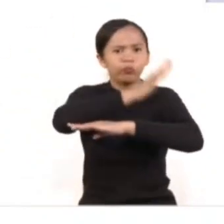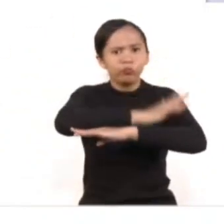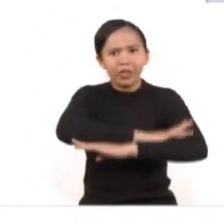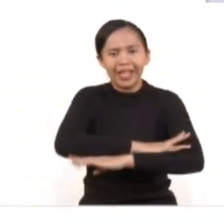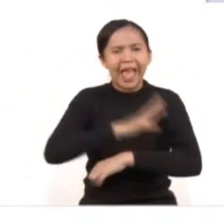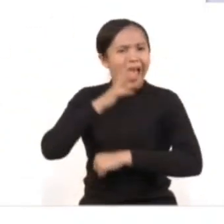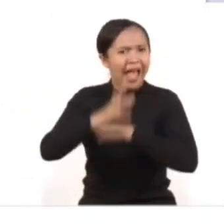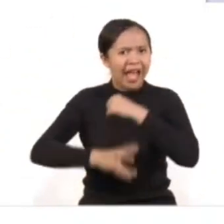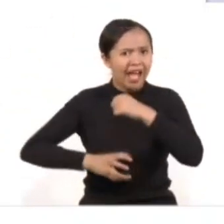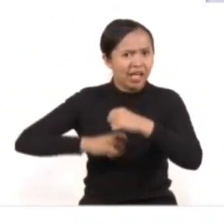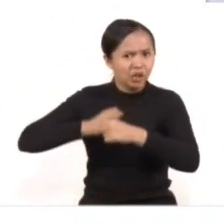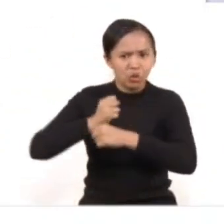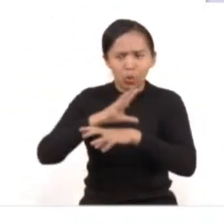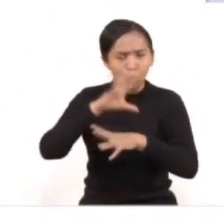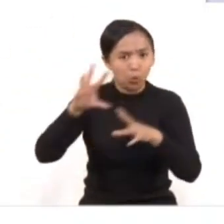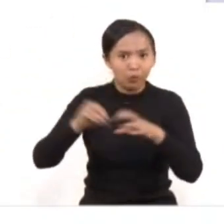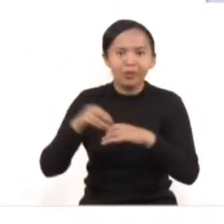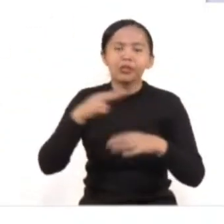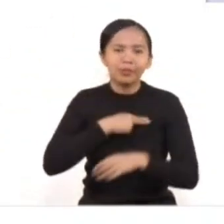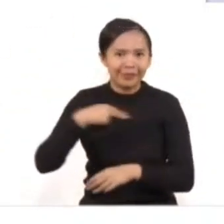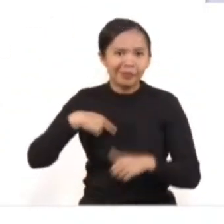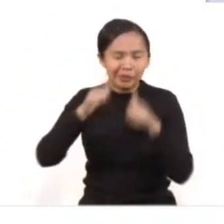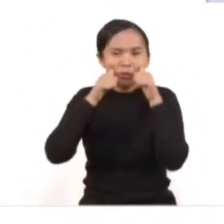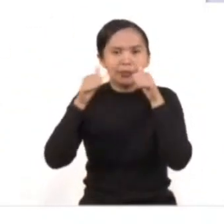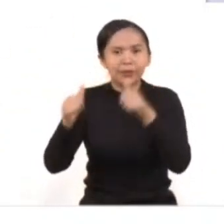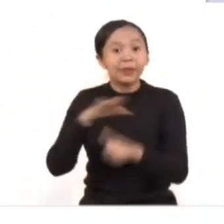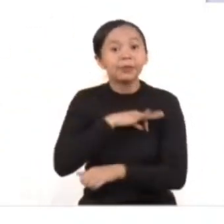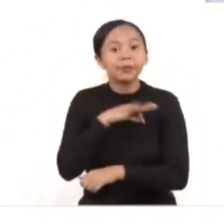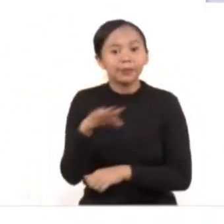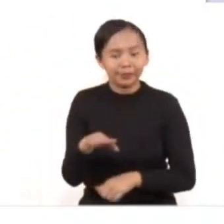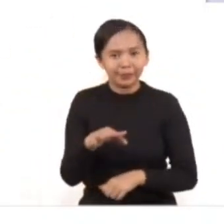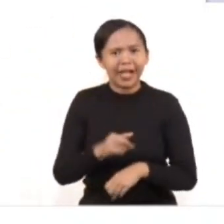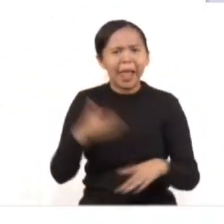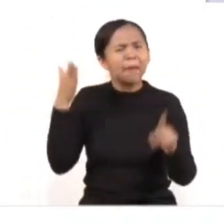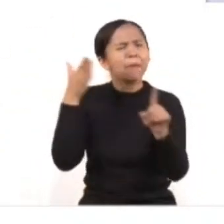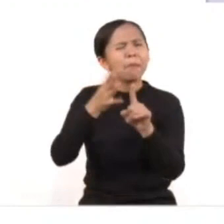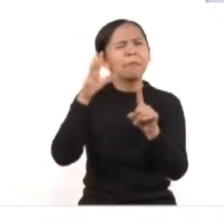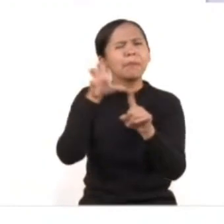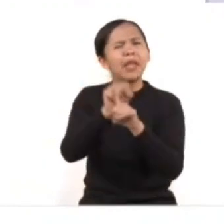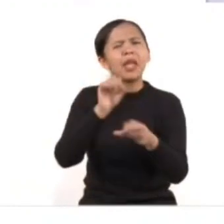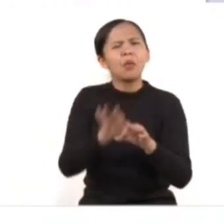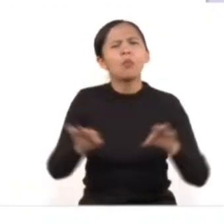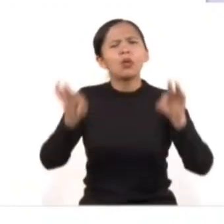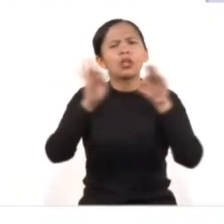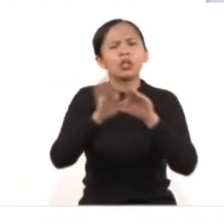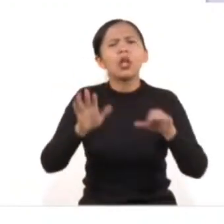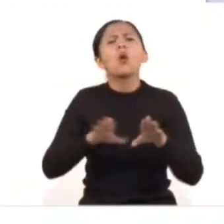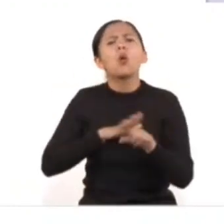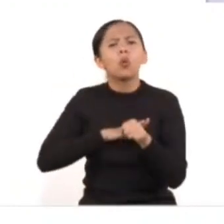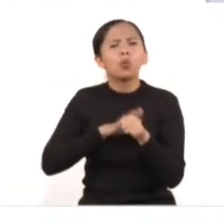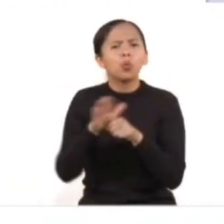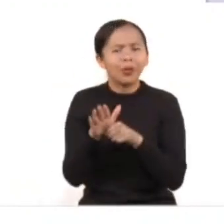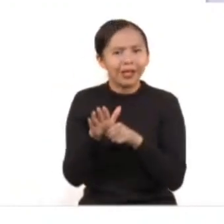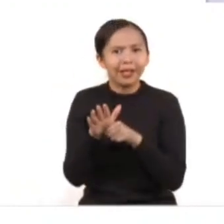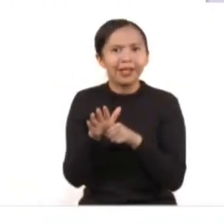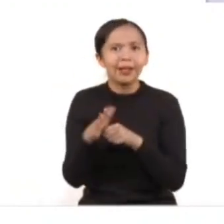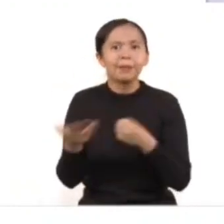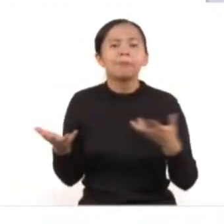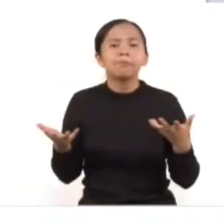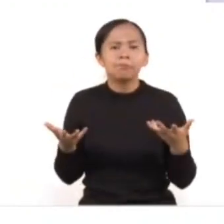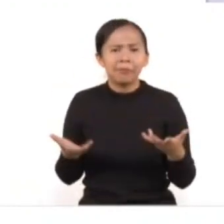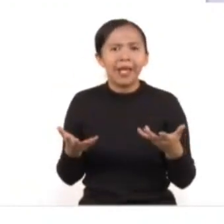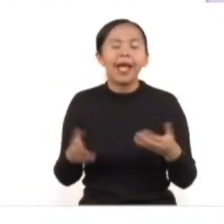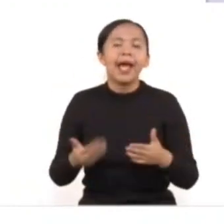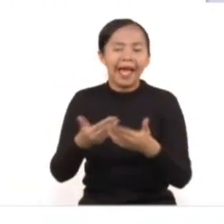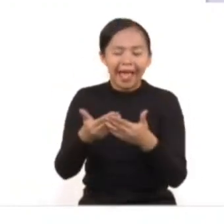365 días del año. Uno de los objetivos más importantes de estas estrategias